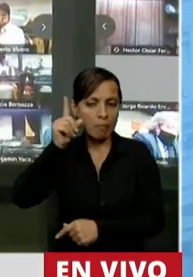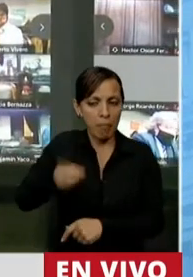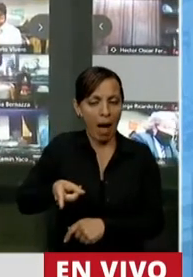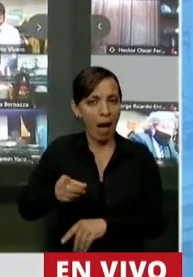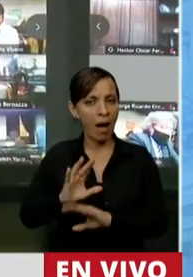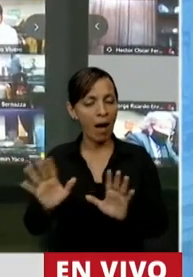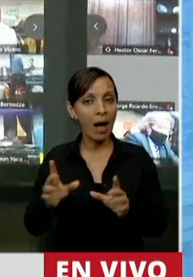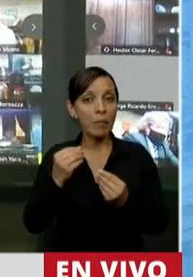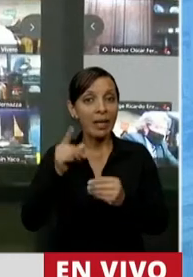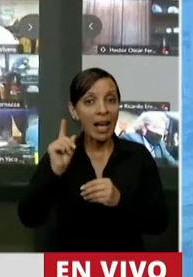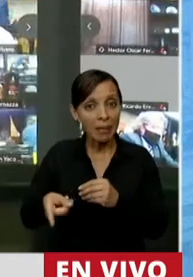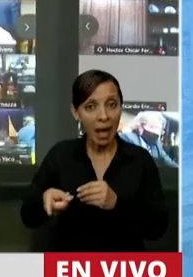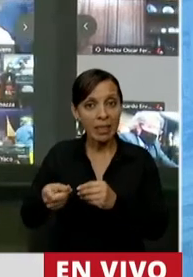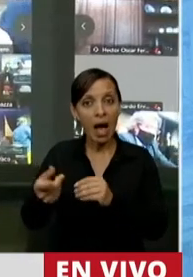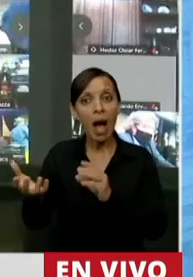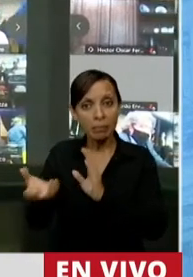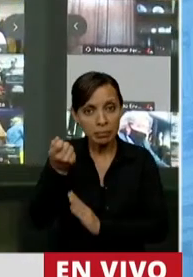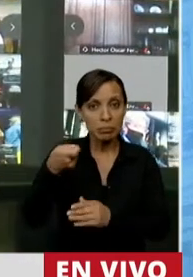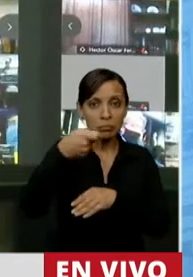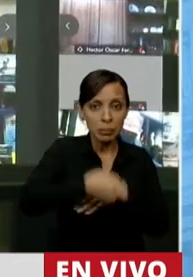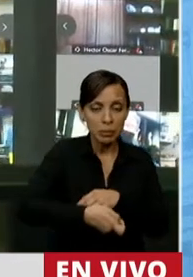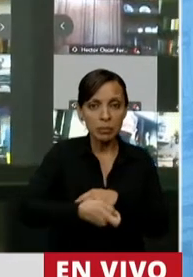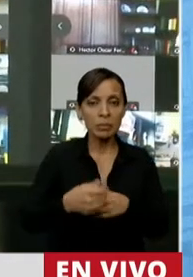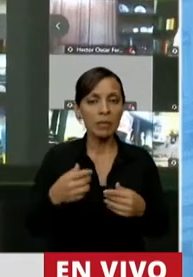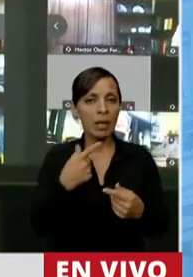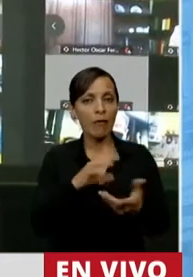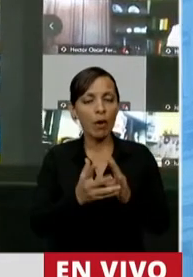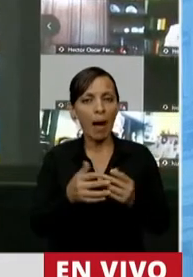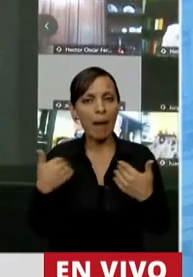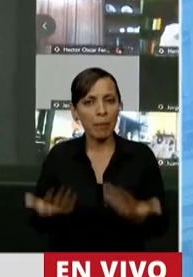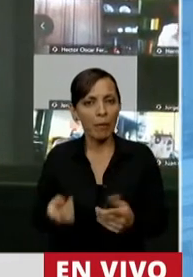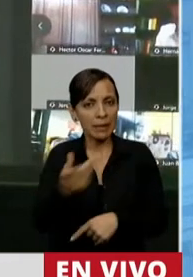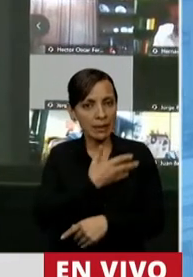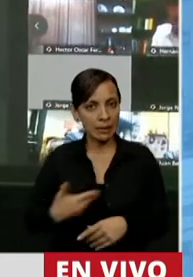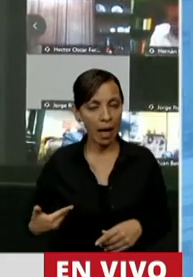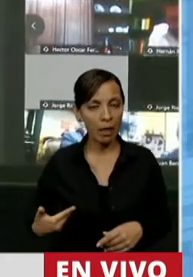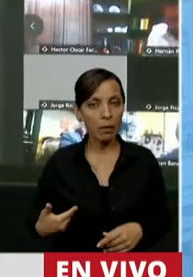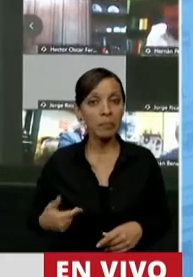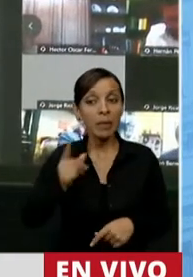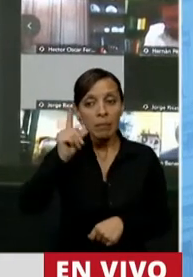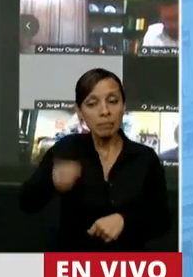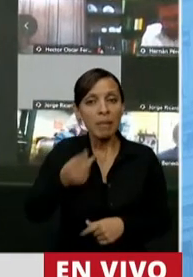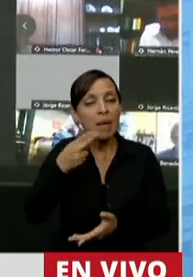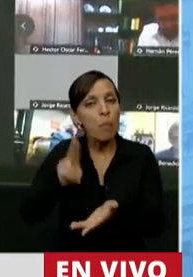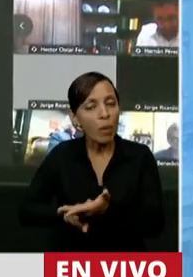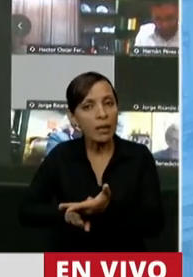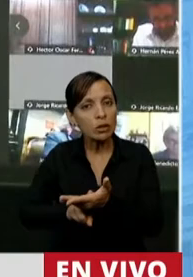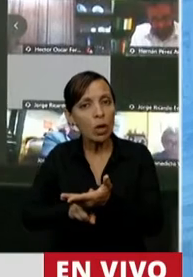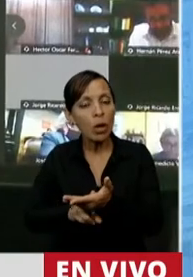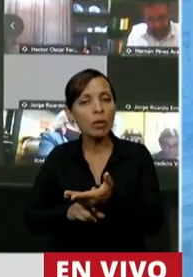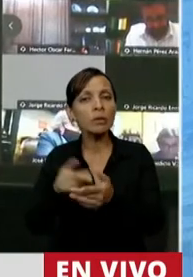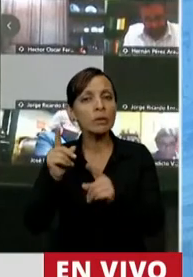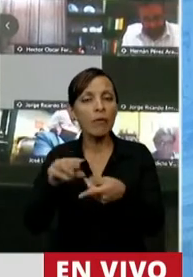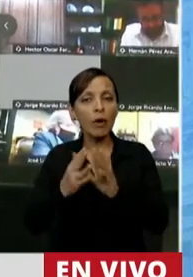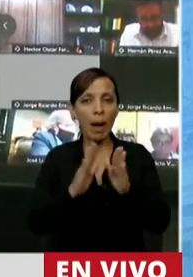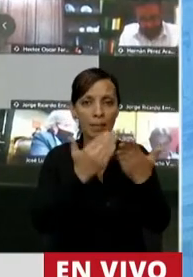lleva a cabo bajo coerción utilizando la prepotencia del Estado. Y no solo es un impuesto más, es un impuesto